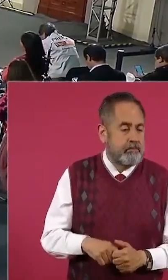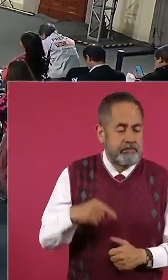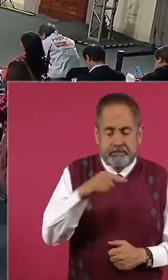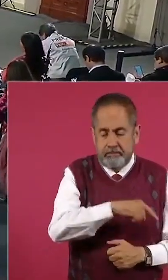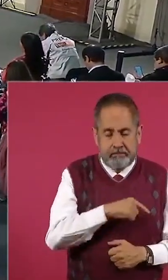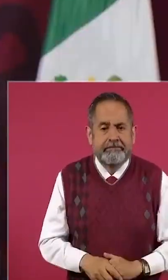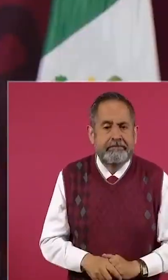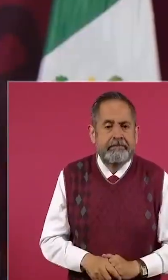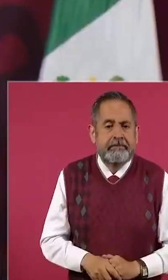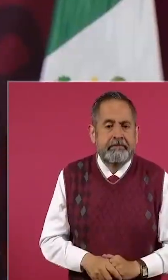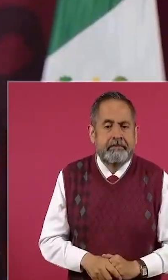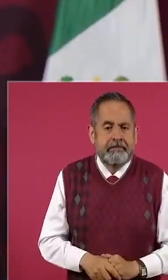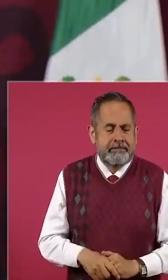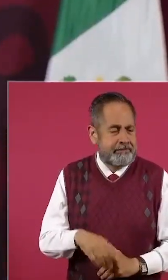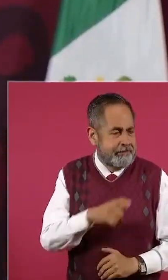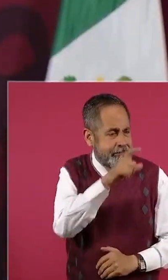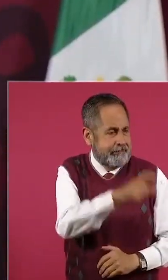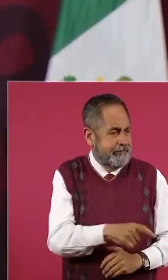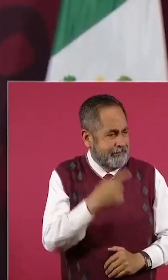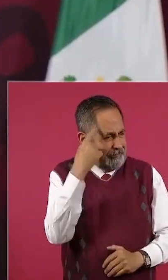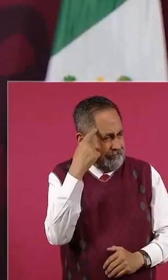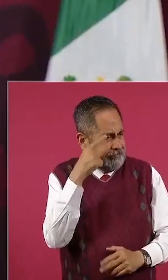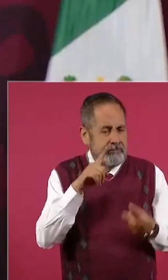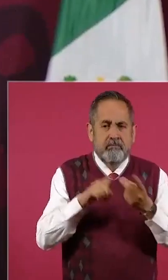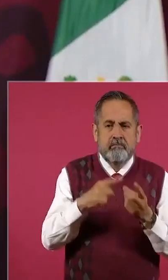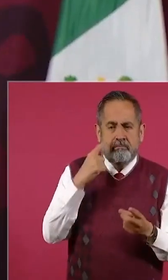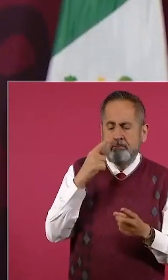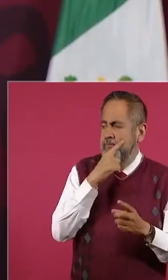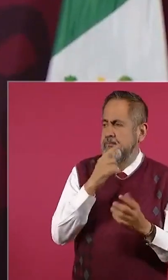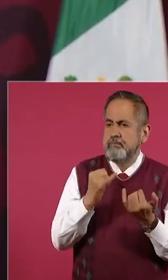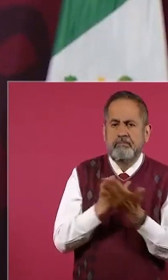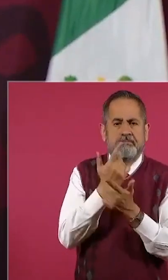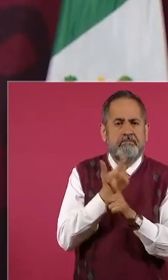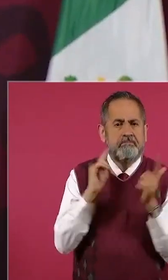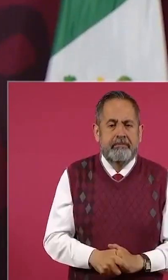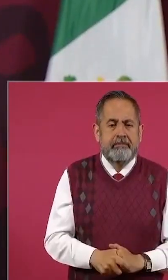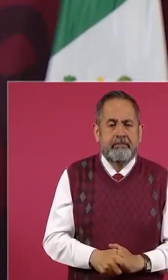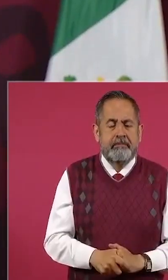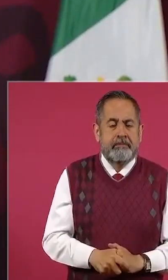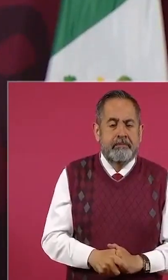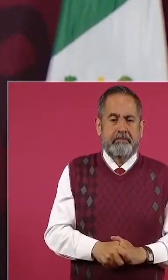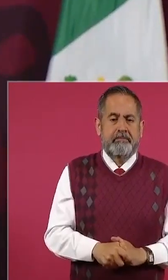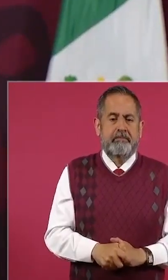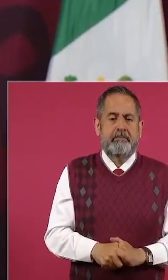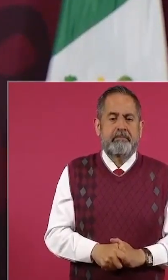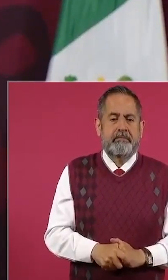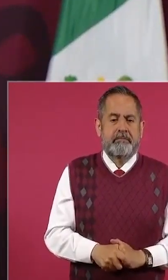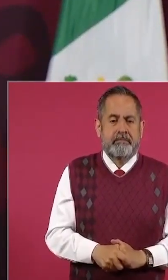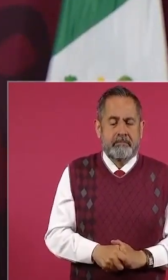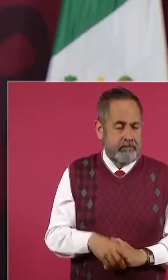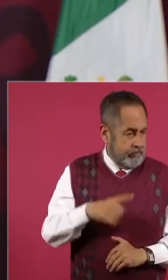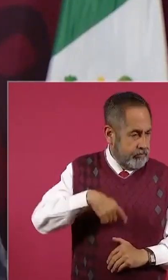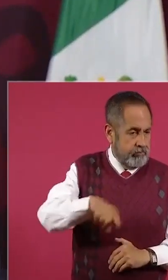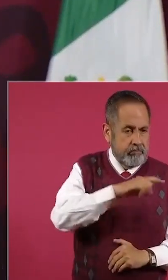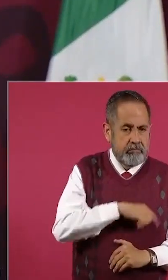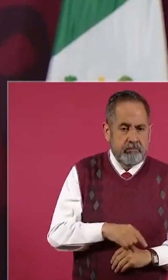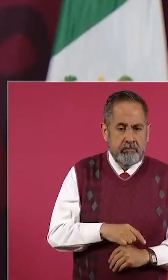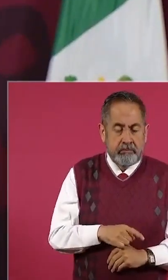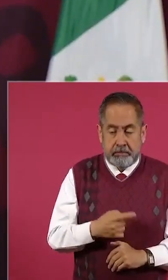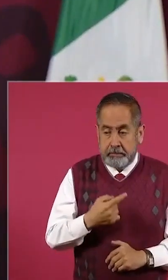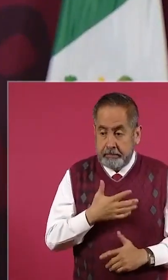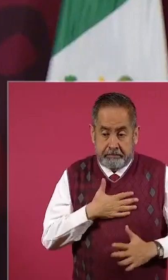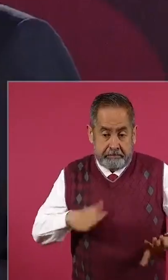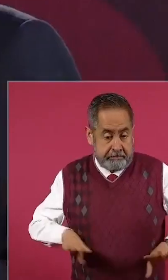con nosotros. ¿Qué clase de demócrata es? O sea, ¿somos demócratas cuando